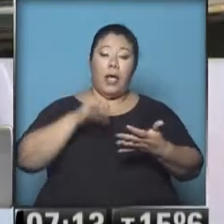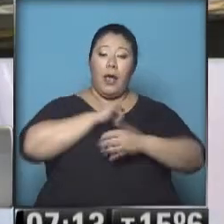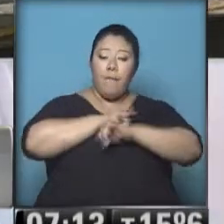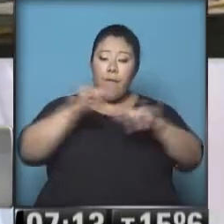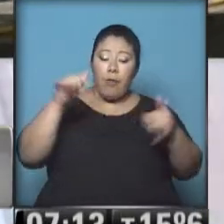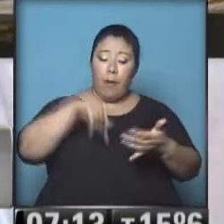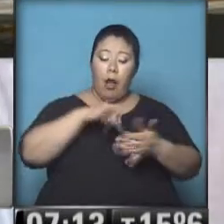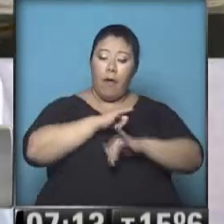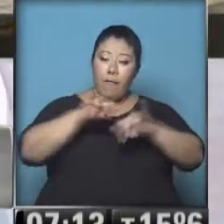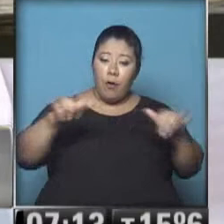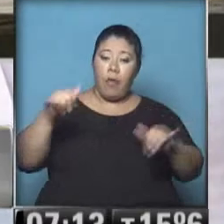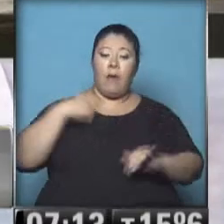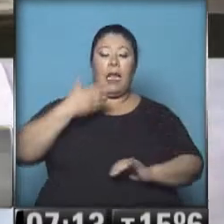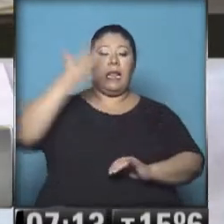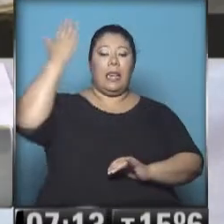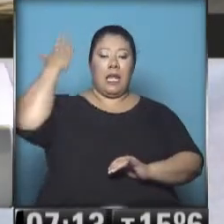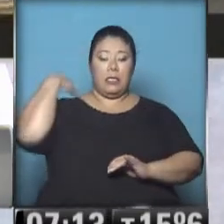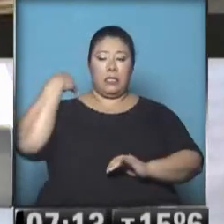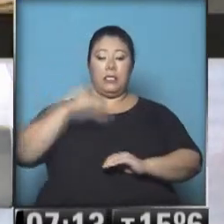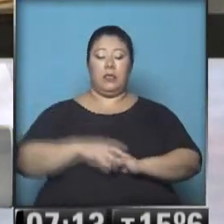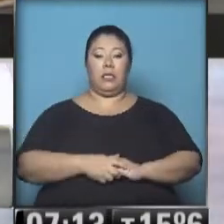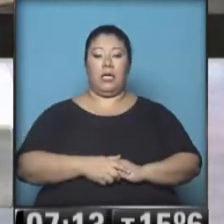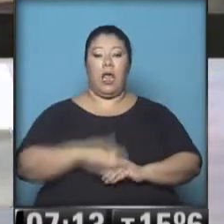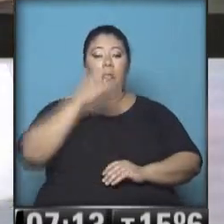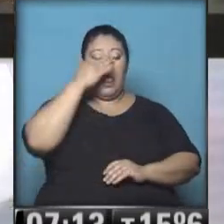y más adelante volvemos, ¿te parece? Muy bien, hasta luego. Hasta luego.